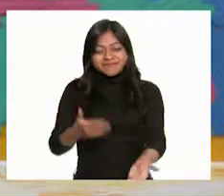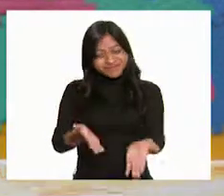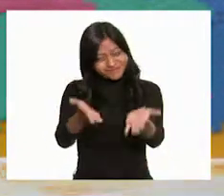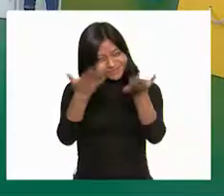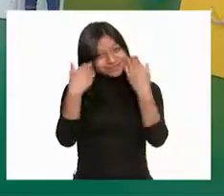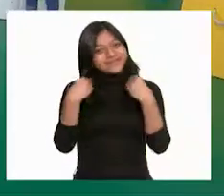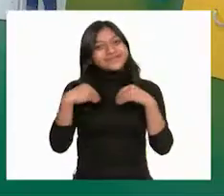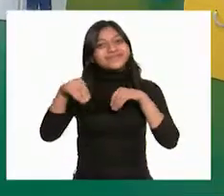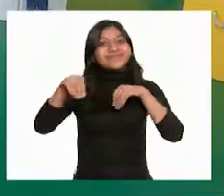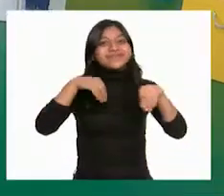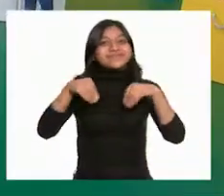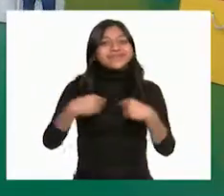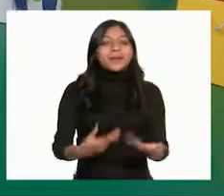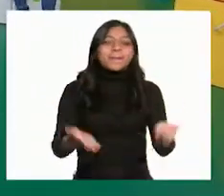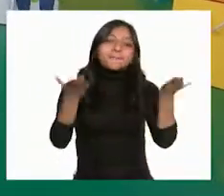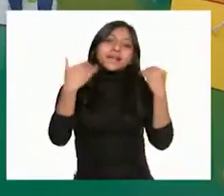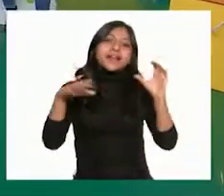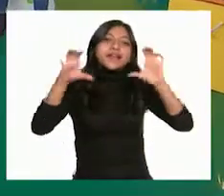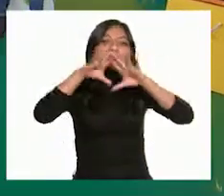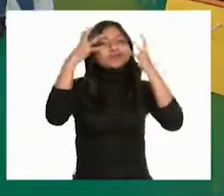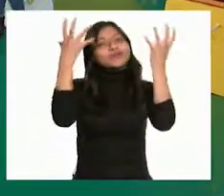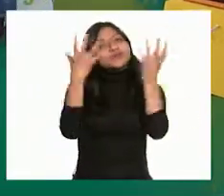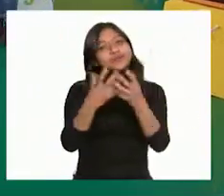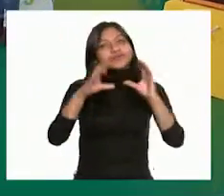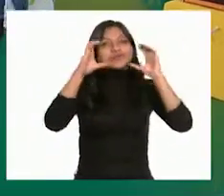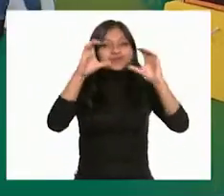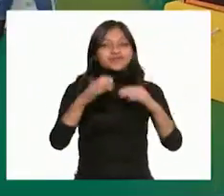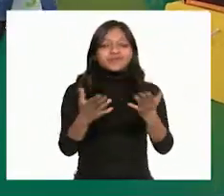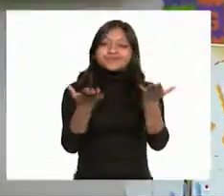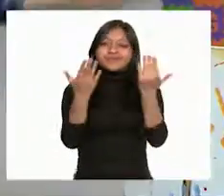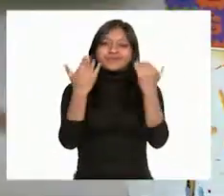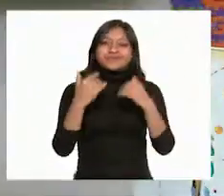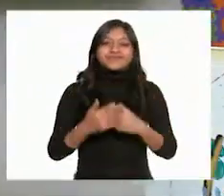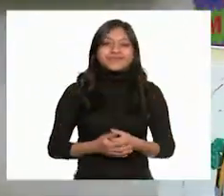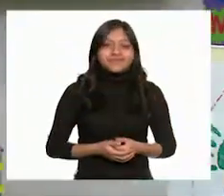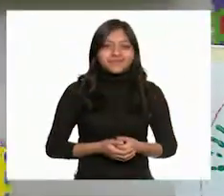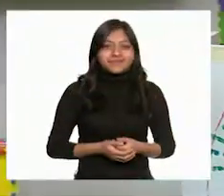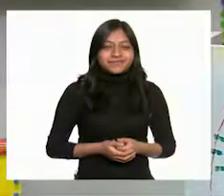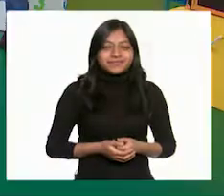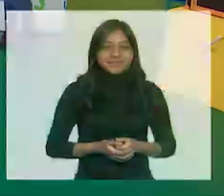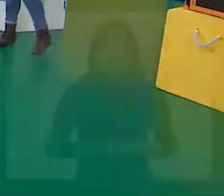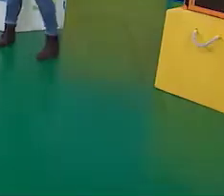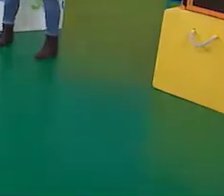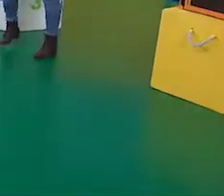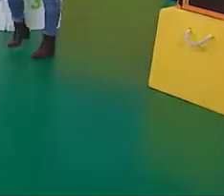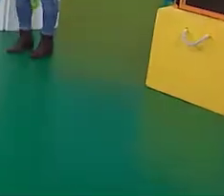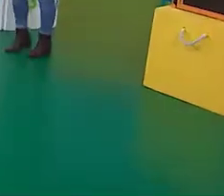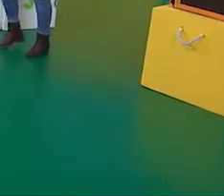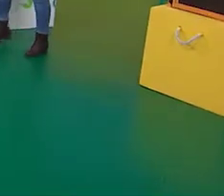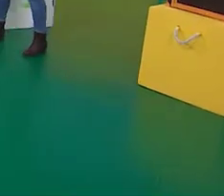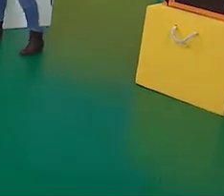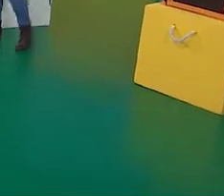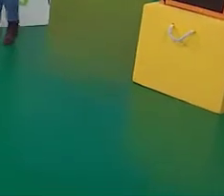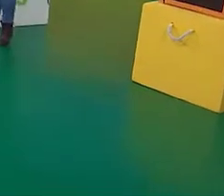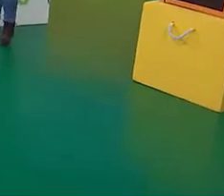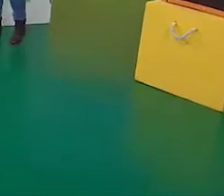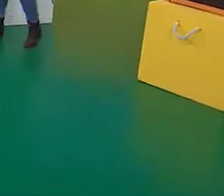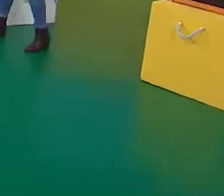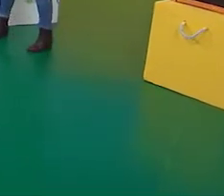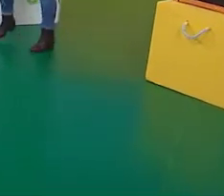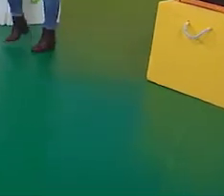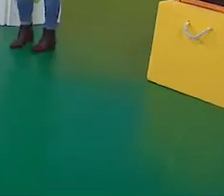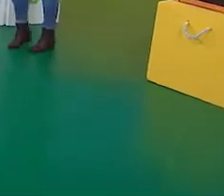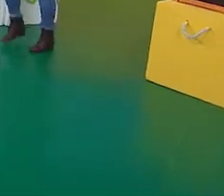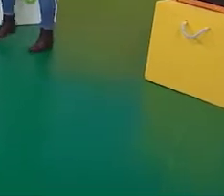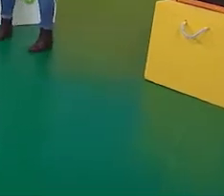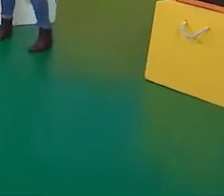movernos! ¡Sí! ¡Vamos a cuidar la tierra! ¡Vamos a vivir mejor! ¡Vamos a cambiar el mundo con esta